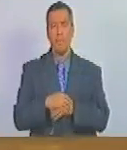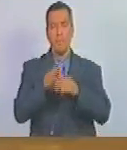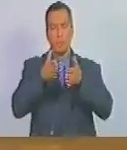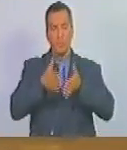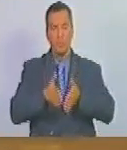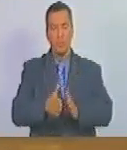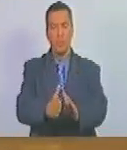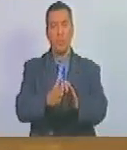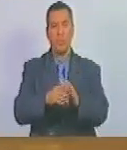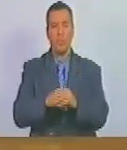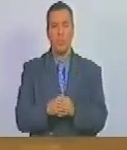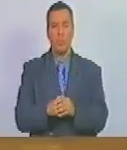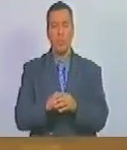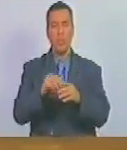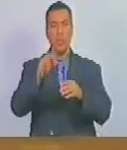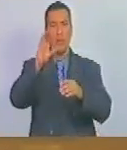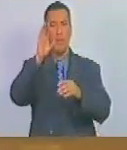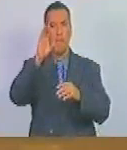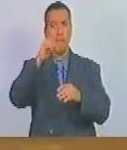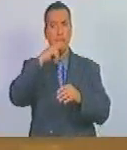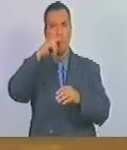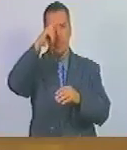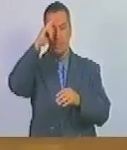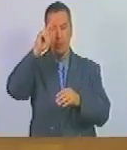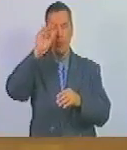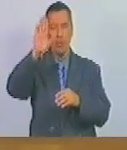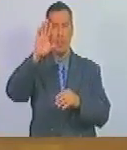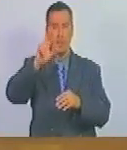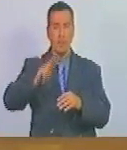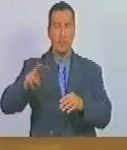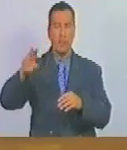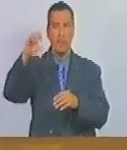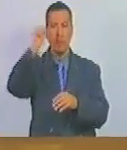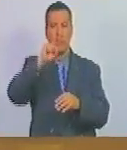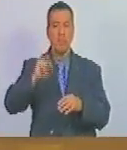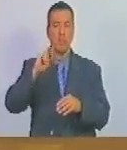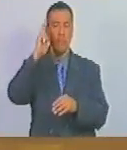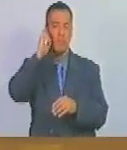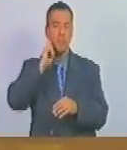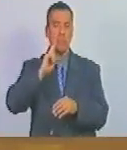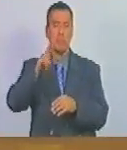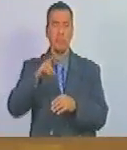natalicio del padre de la patria, Simón Bolívar.